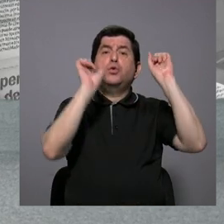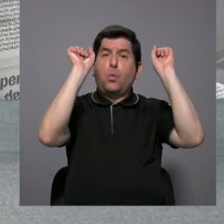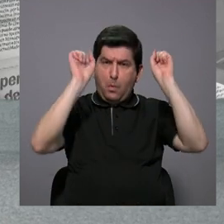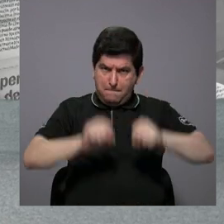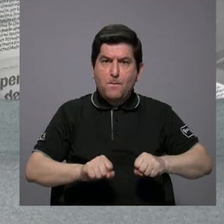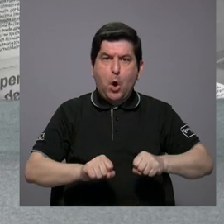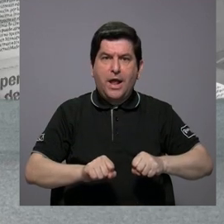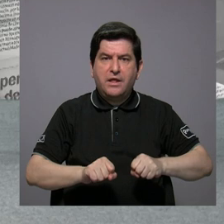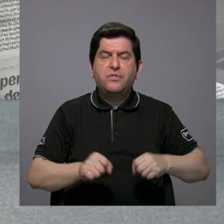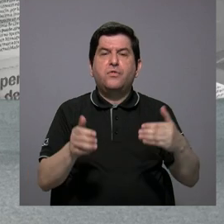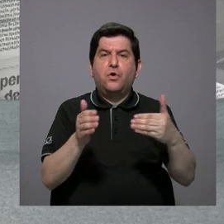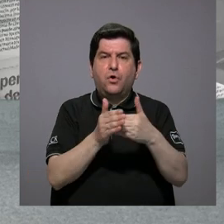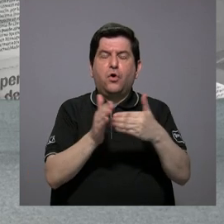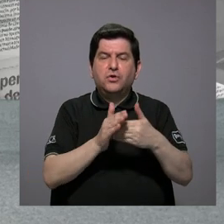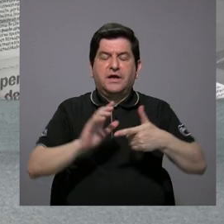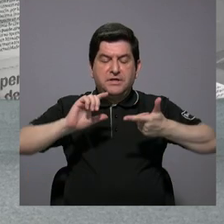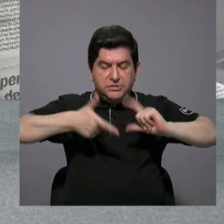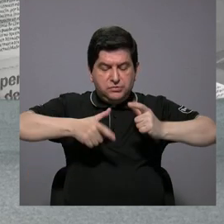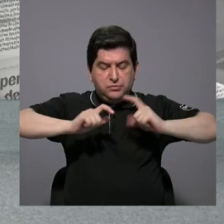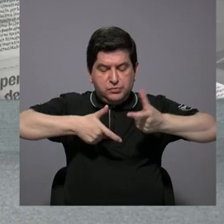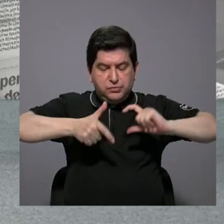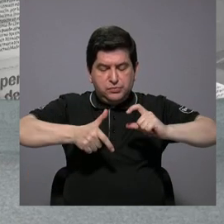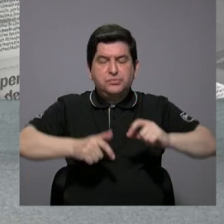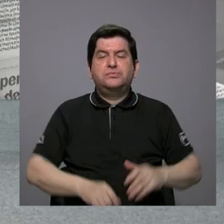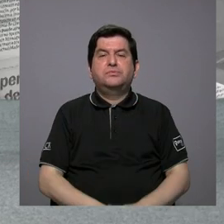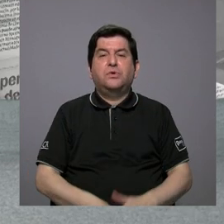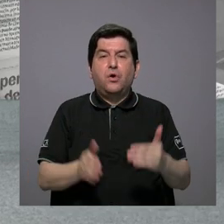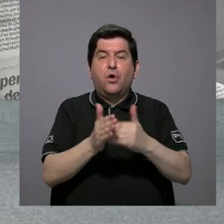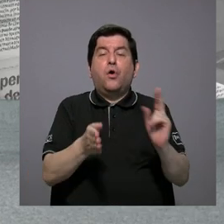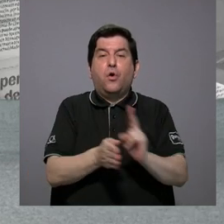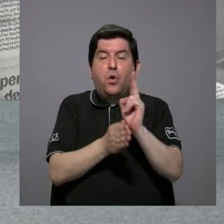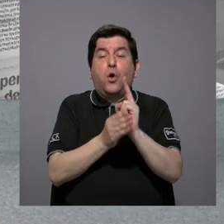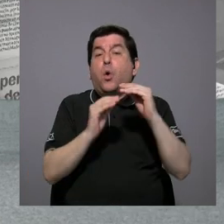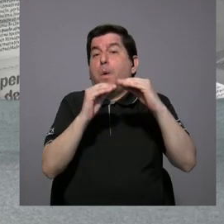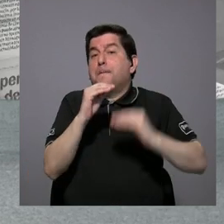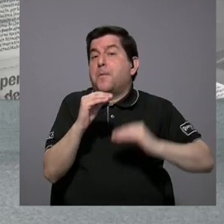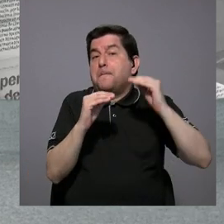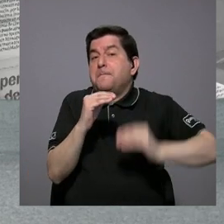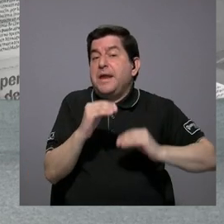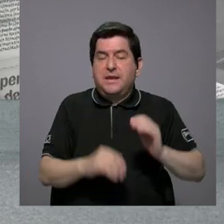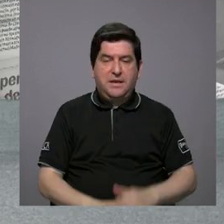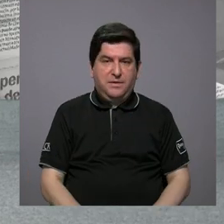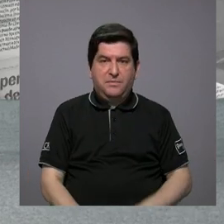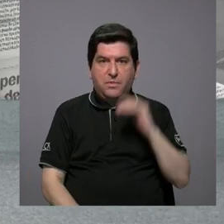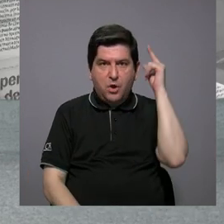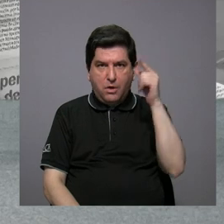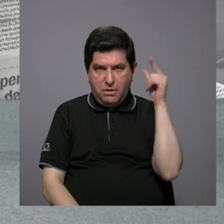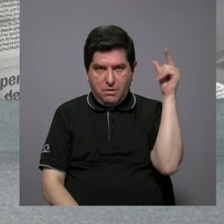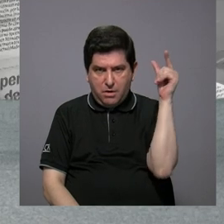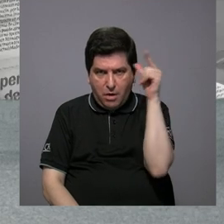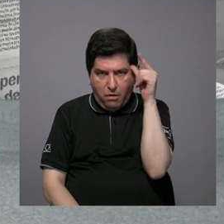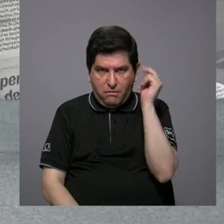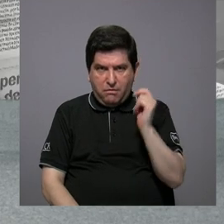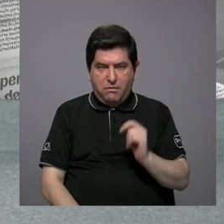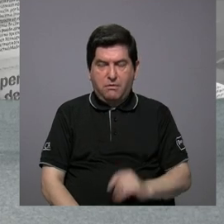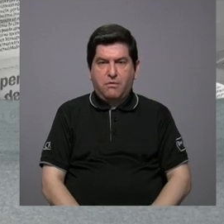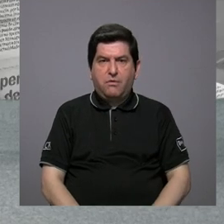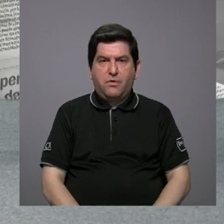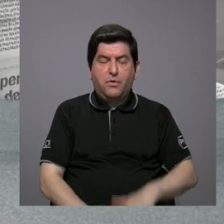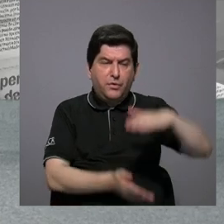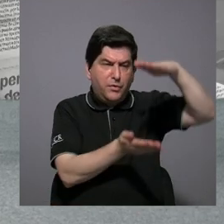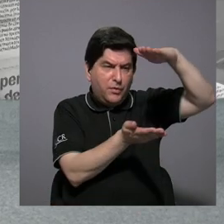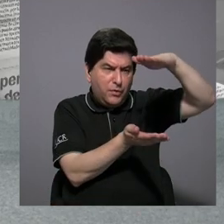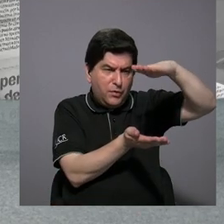pueda reciclar. Y reutilizar. ¿Verdad? Por lo menos. Y desde luego que está también la